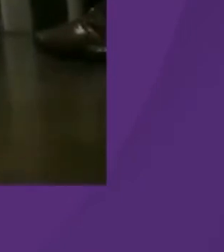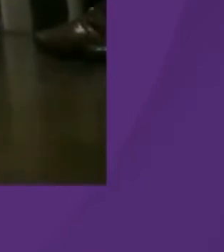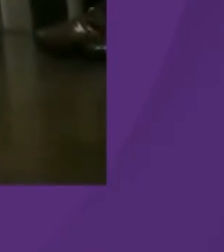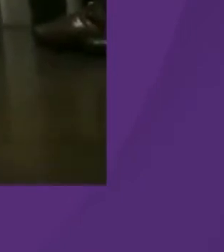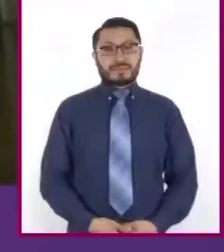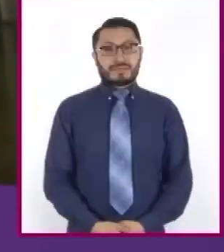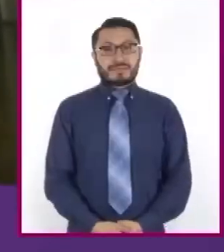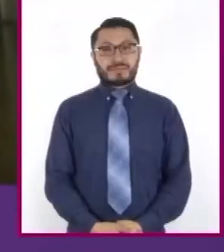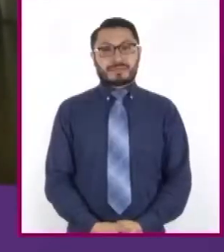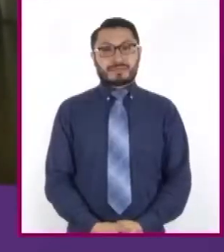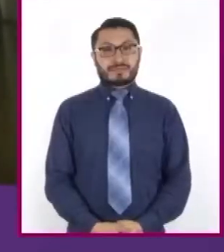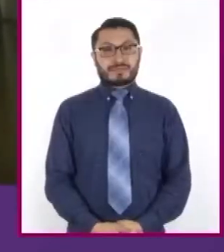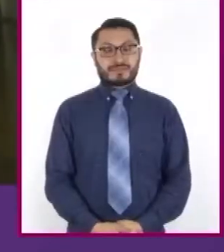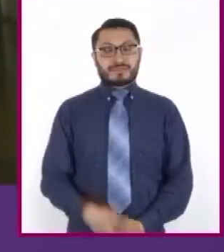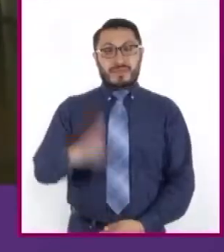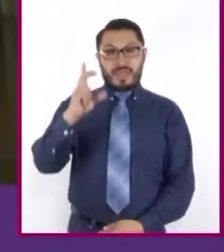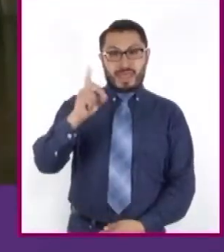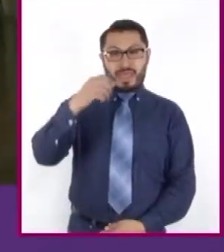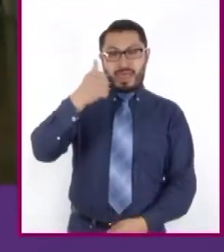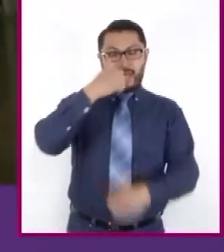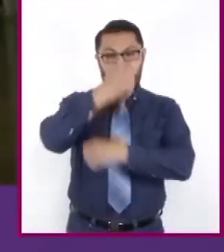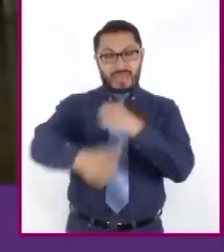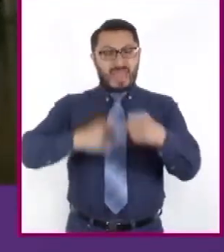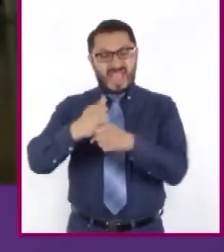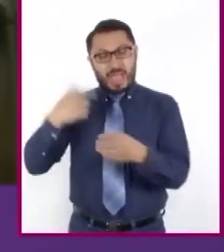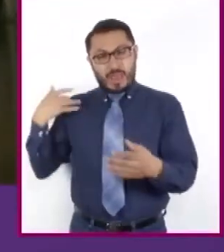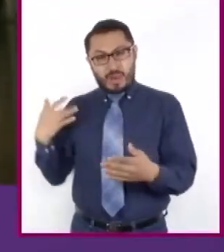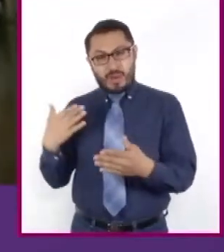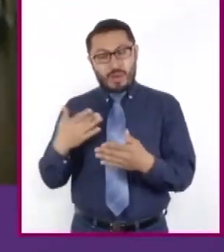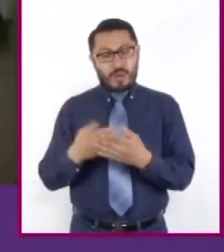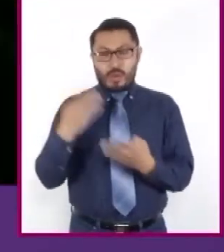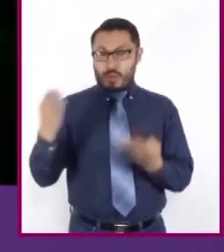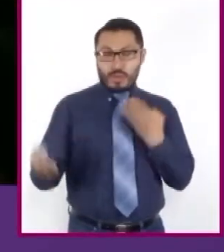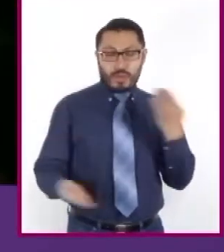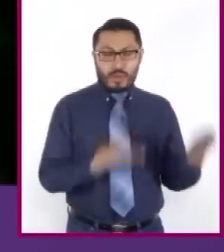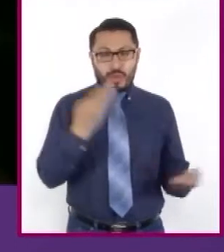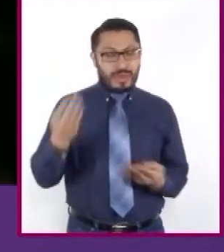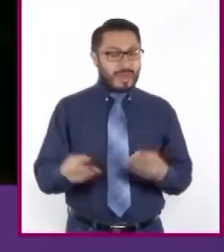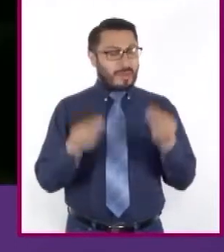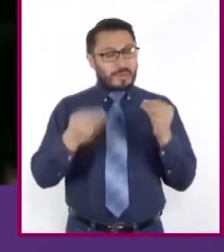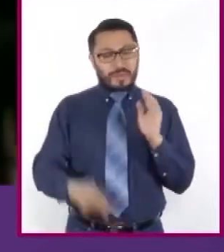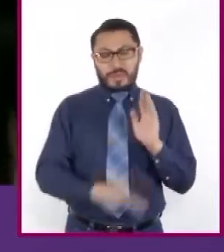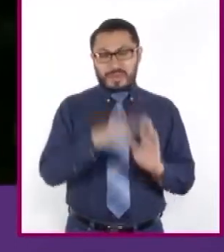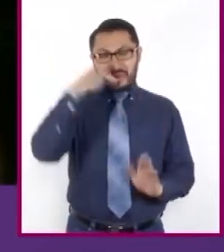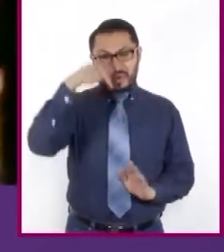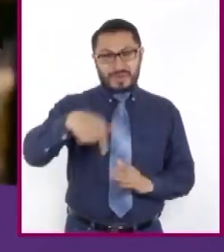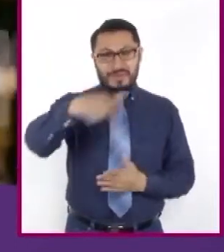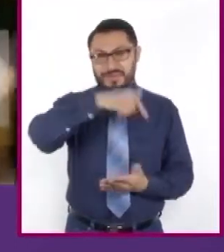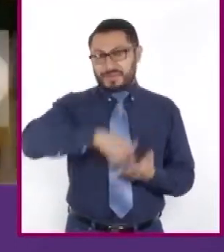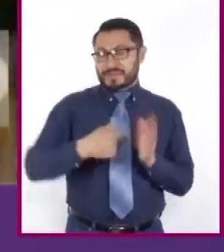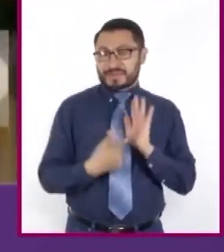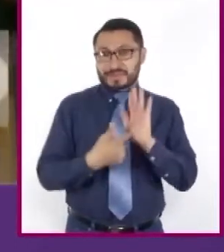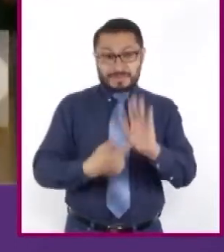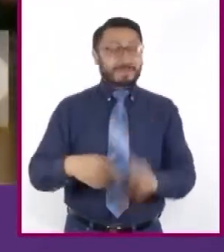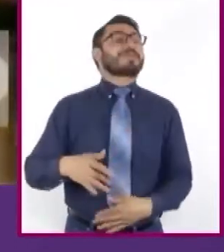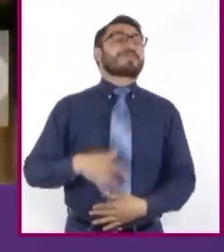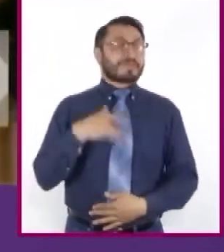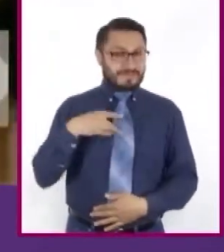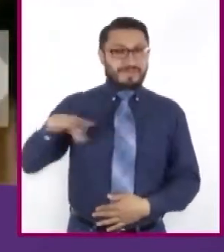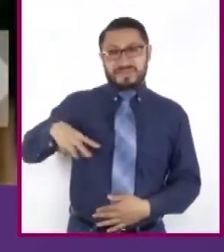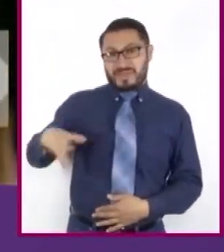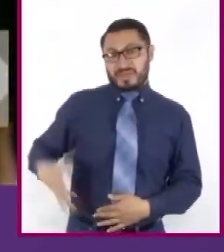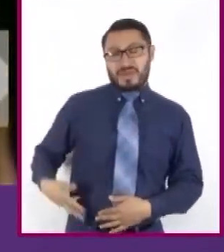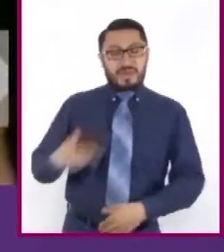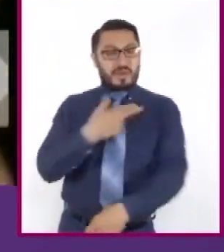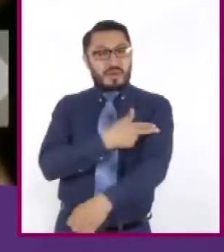A lo largo de los 36 años el ballet folclórico ha estado en muchas ocasiones en este recinto. Es un orgullo, es un honor